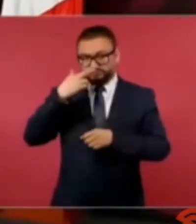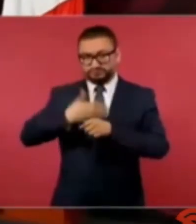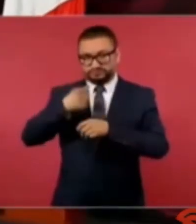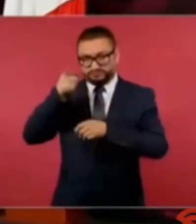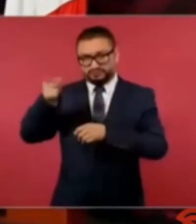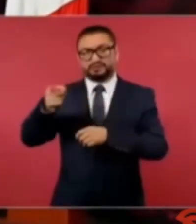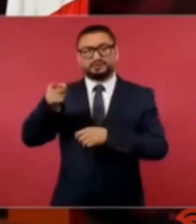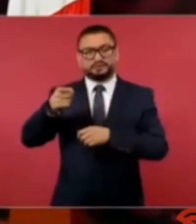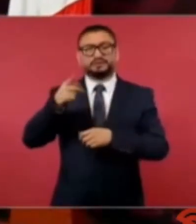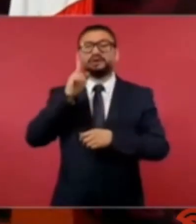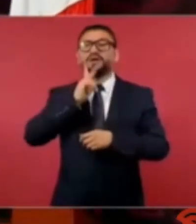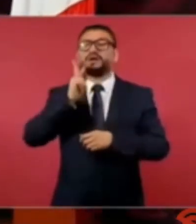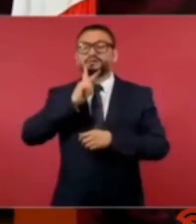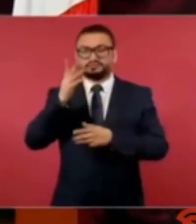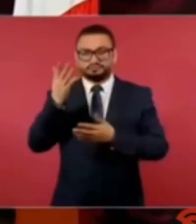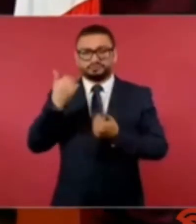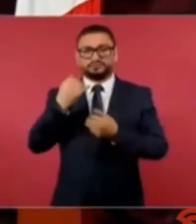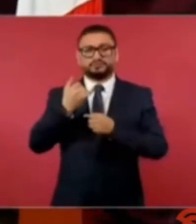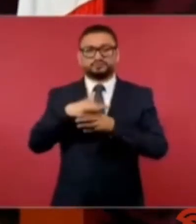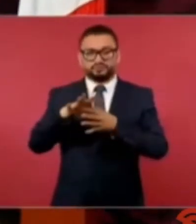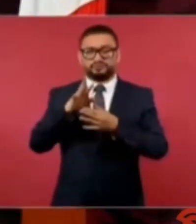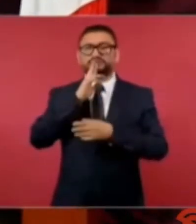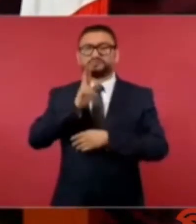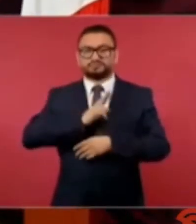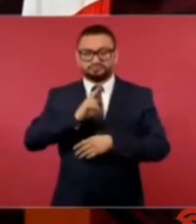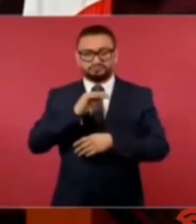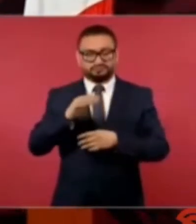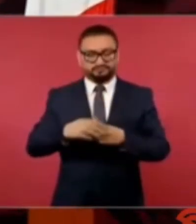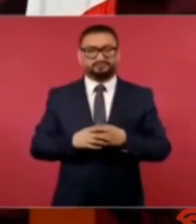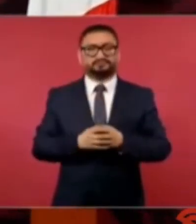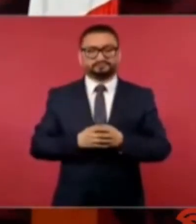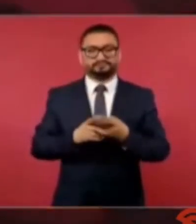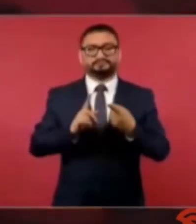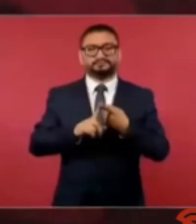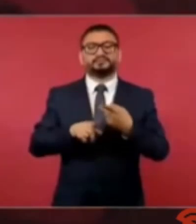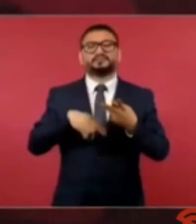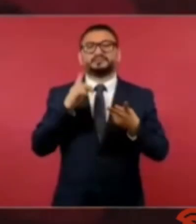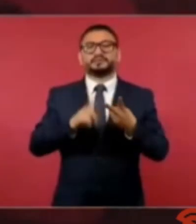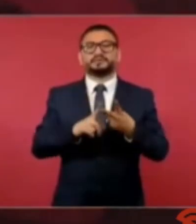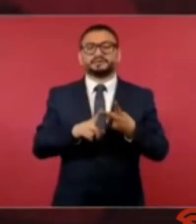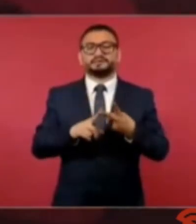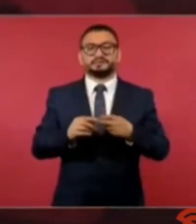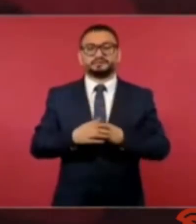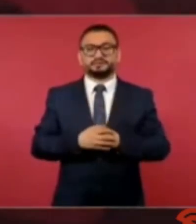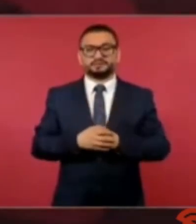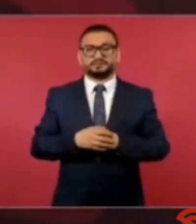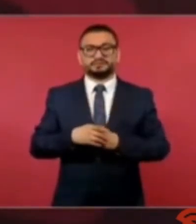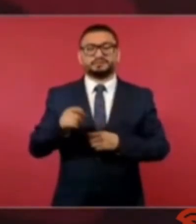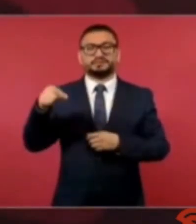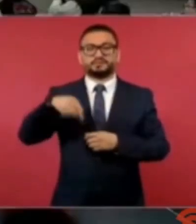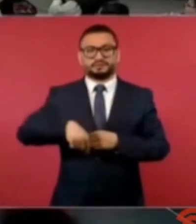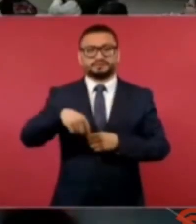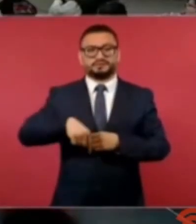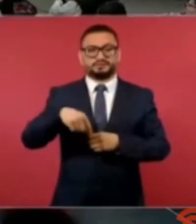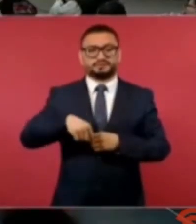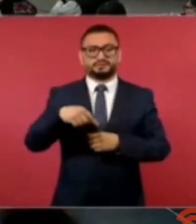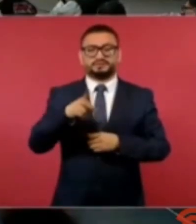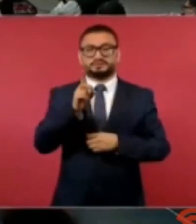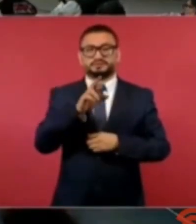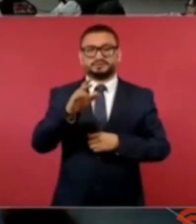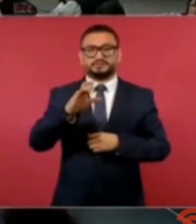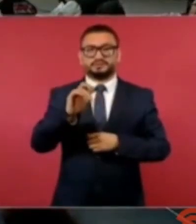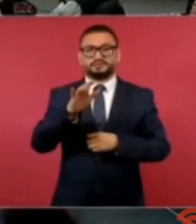y que a ver si tenemos una respuesta lo más pronto posible. Y aquí, al doctor